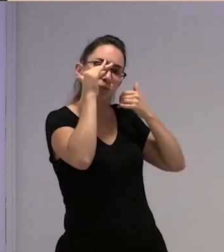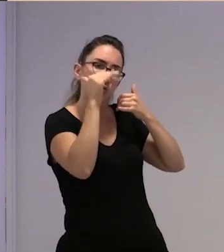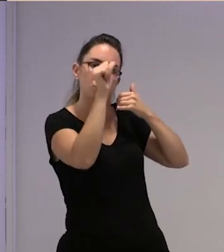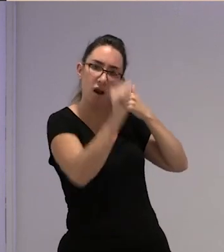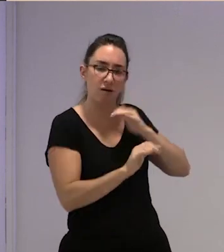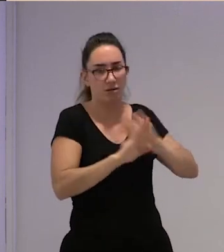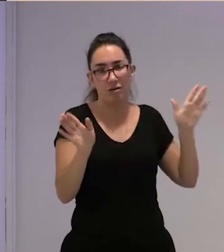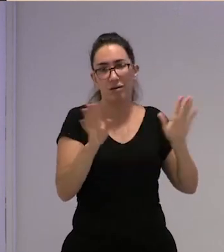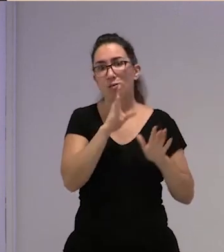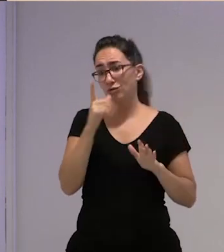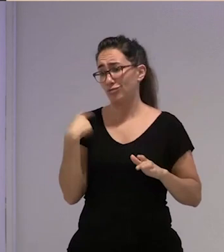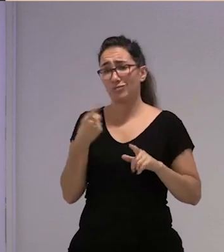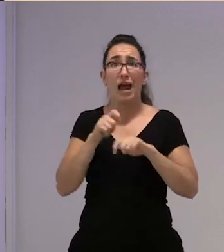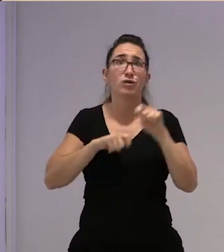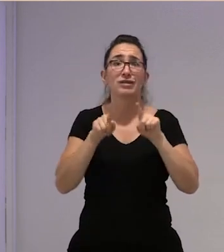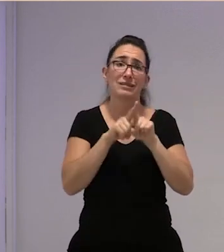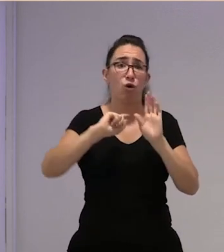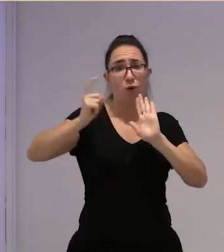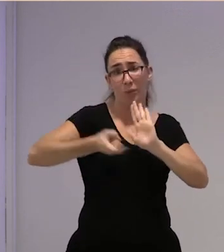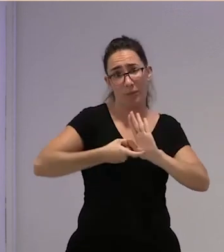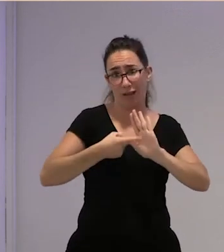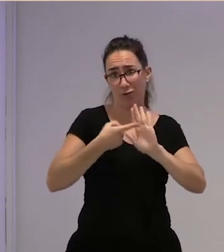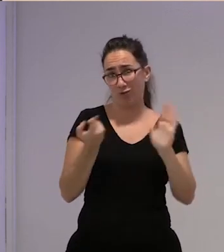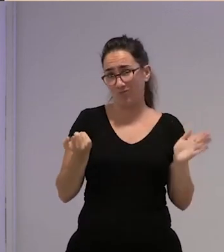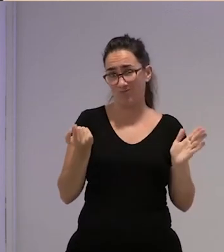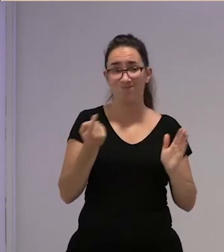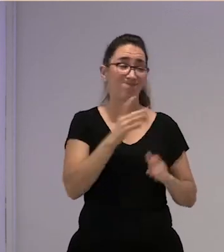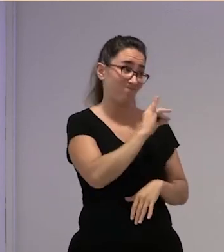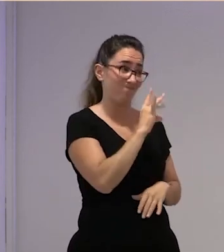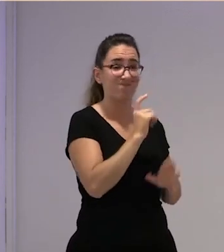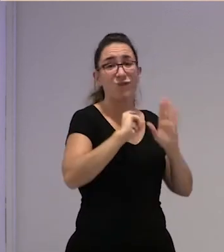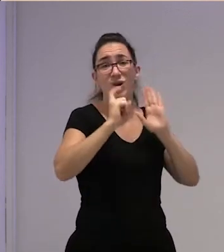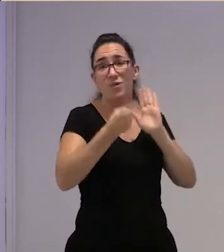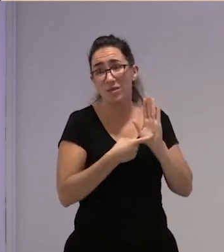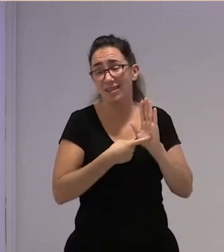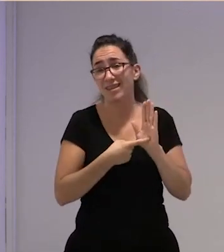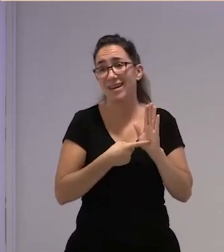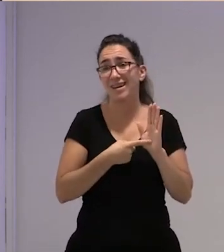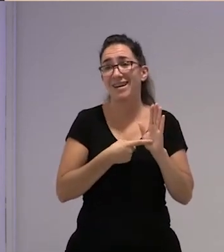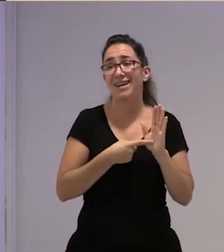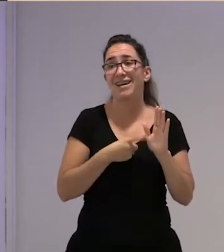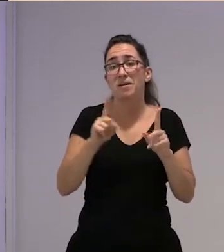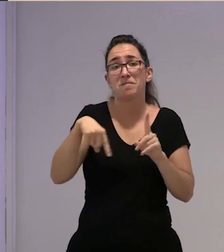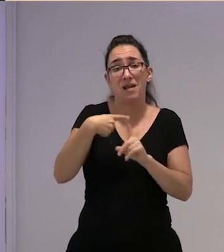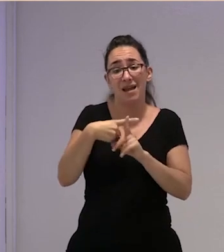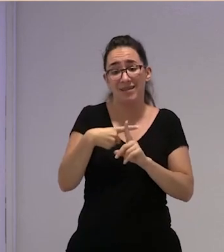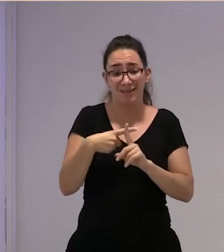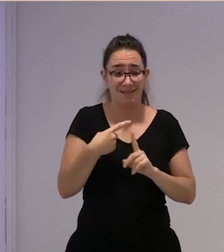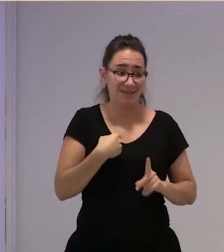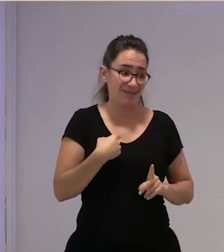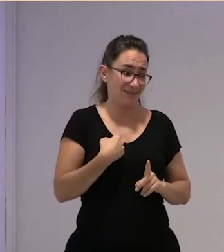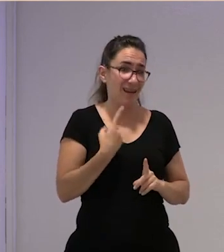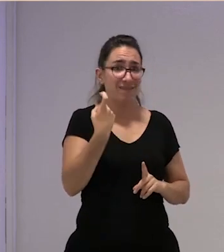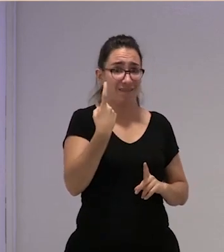asociación nuestra es completa es completa y la que nos hace falta un tipo de